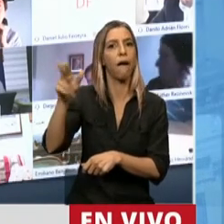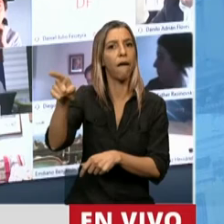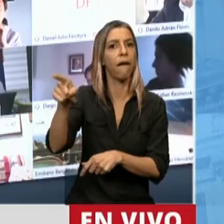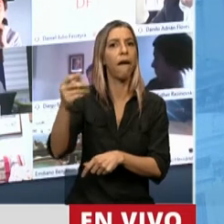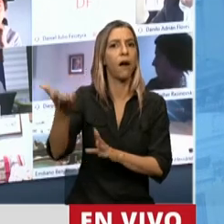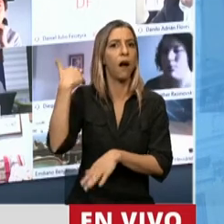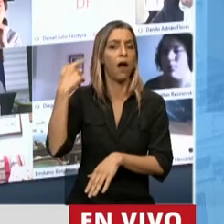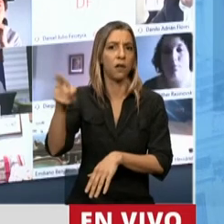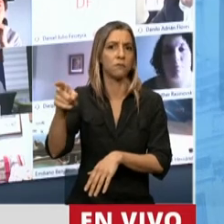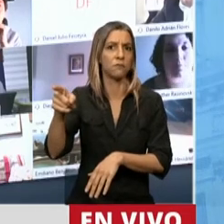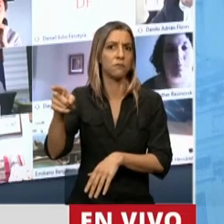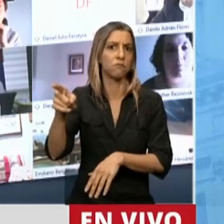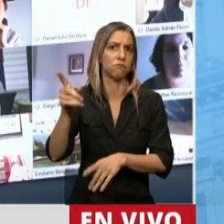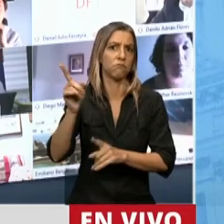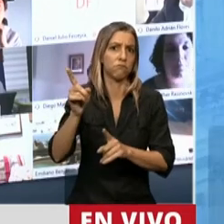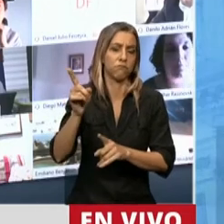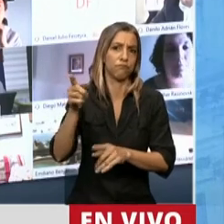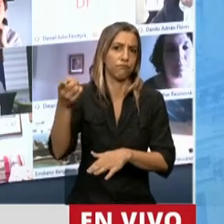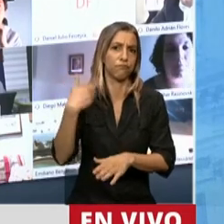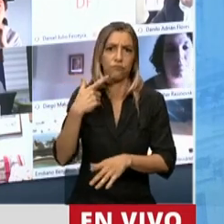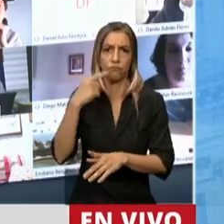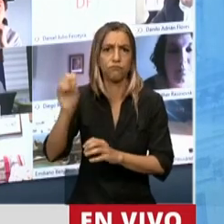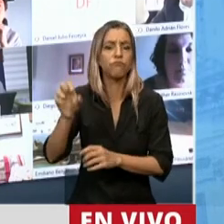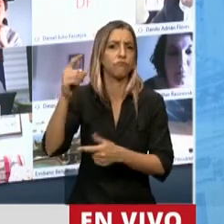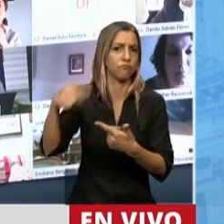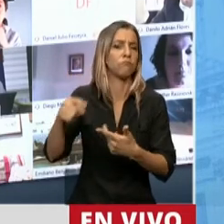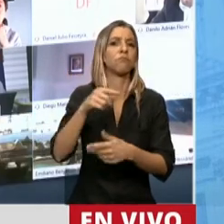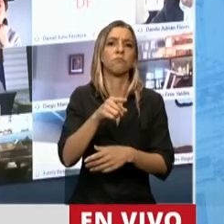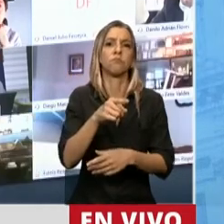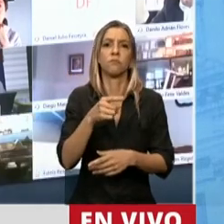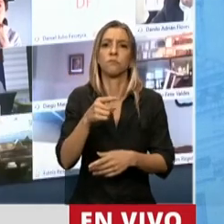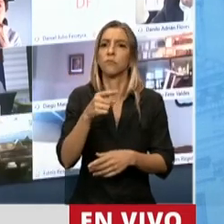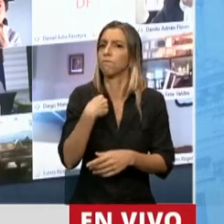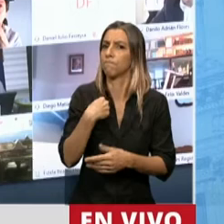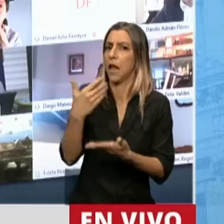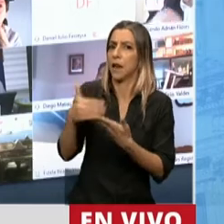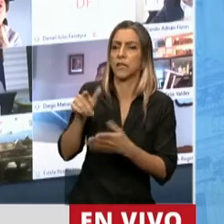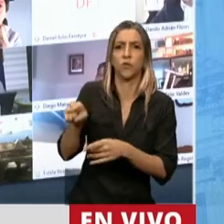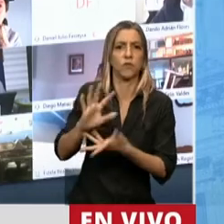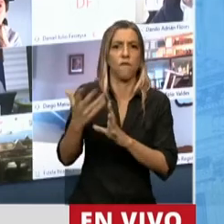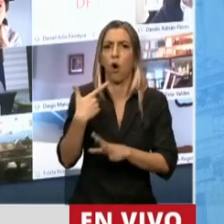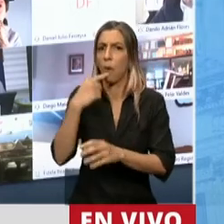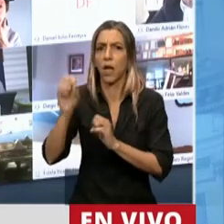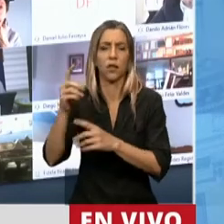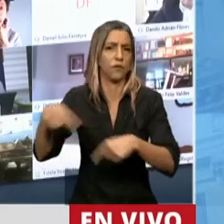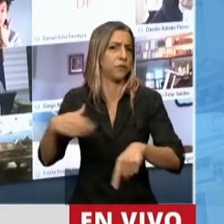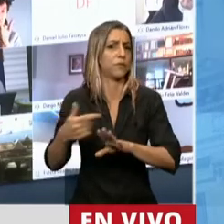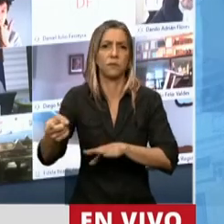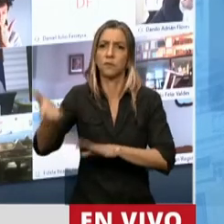ha sido parte de las luchas del movimiento popular en el año 2001,